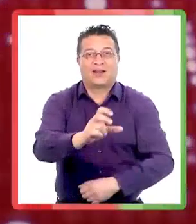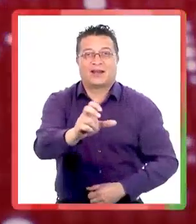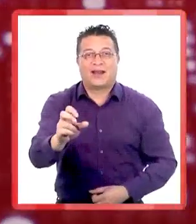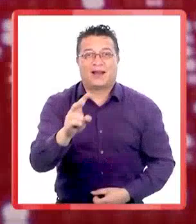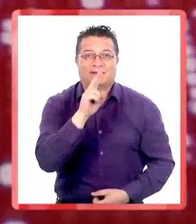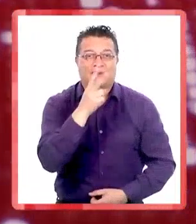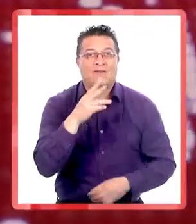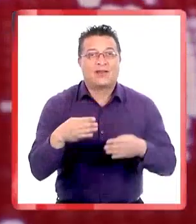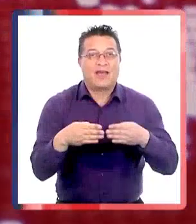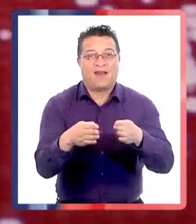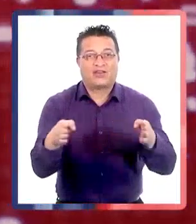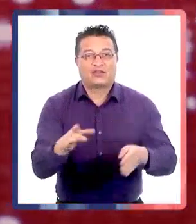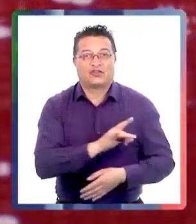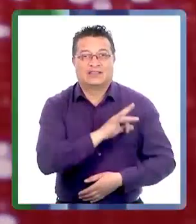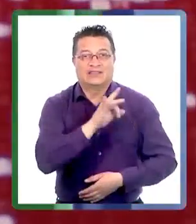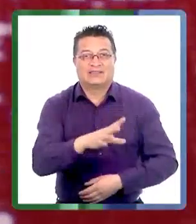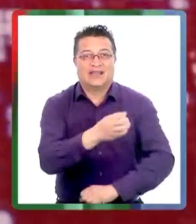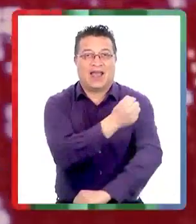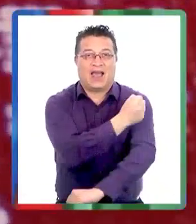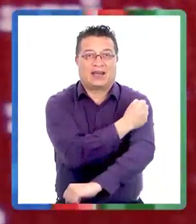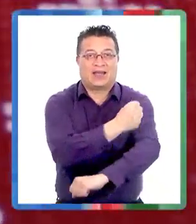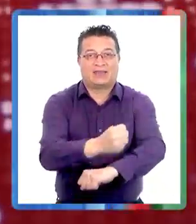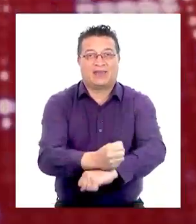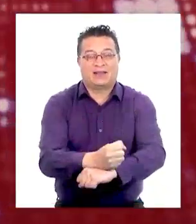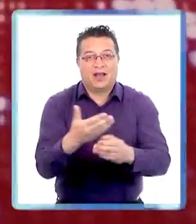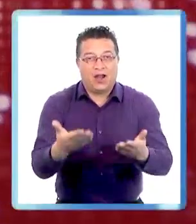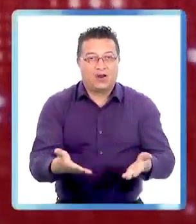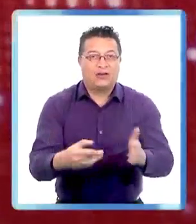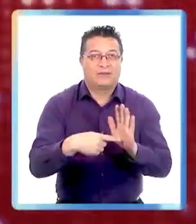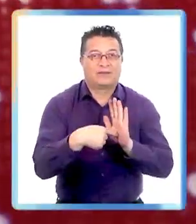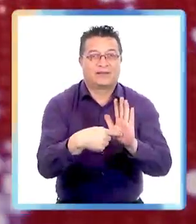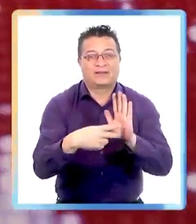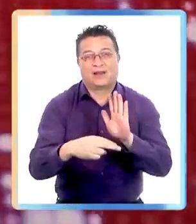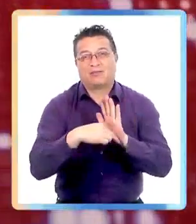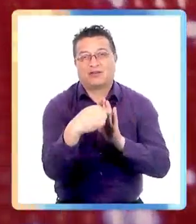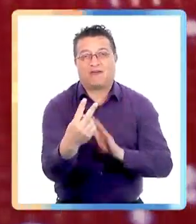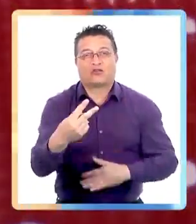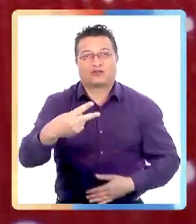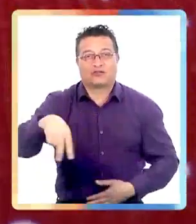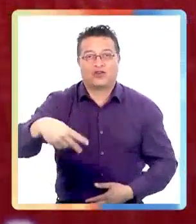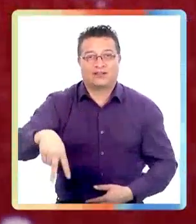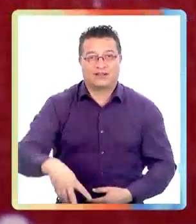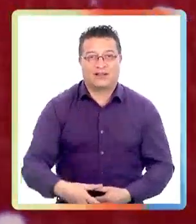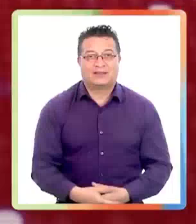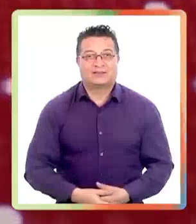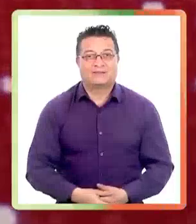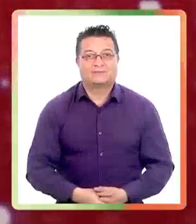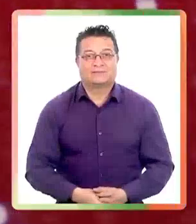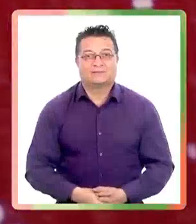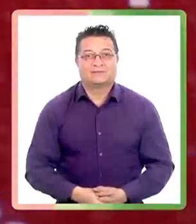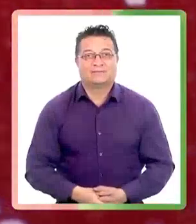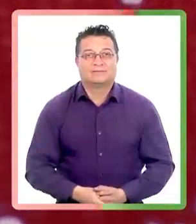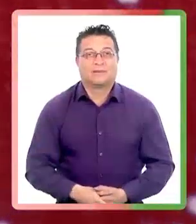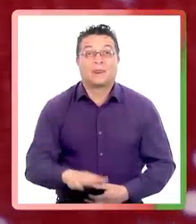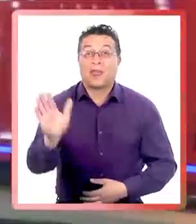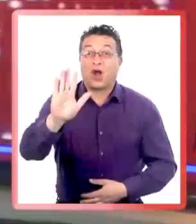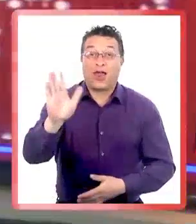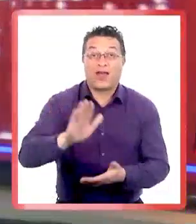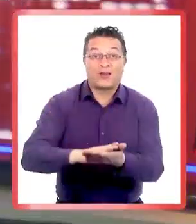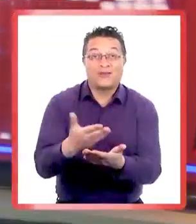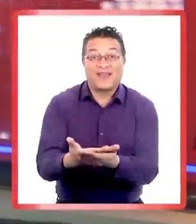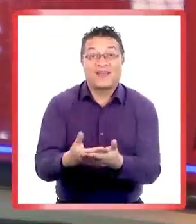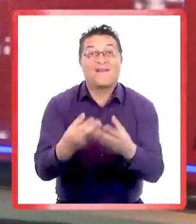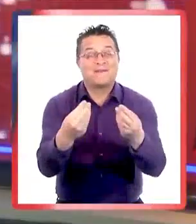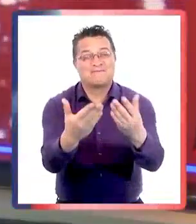Asociación Regional de Canales de Televisión de Señal Abierta de Chile, Arcatel, presenta Portavoz Noticias.